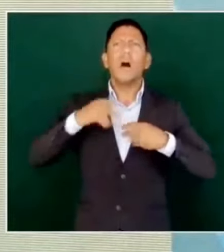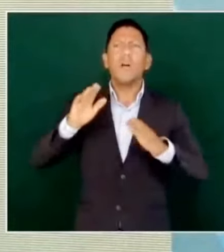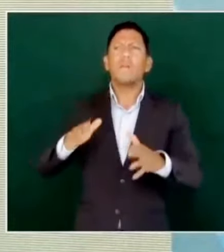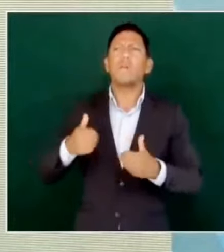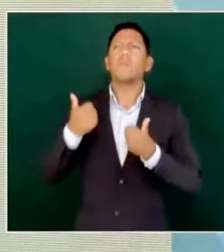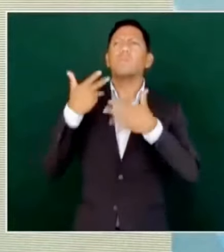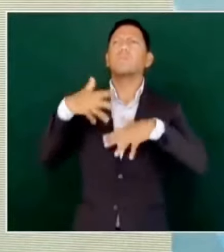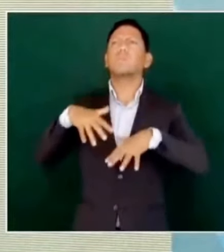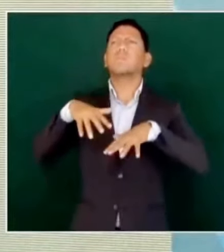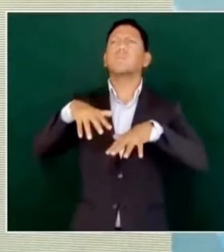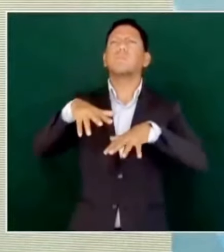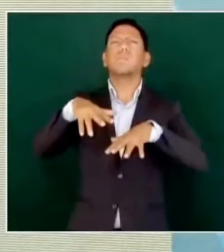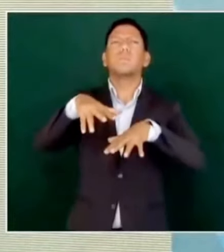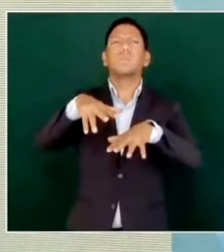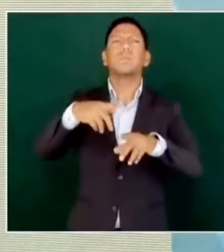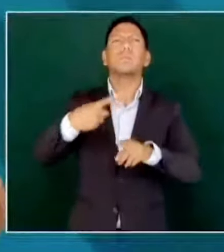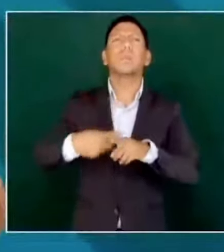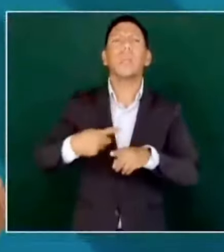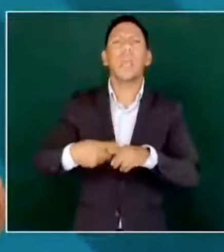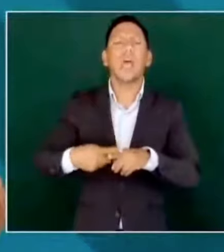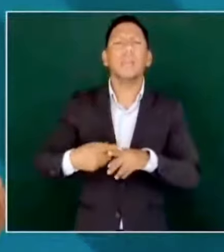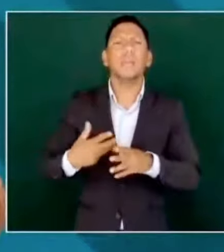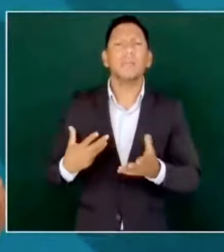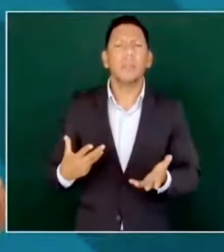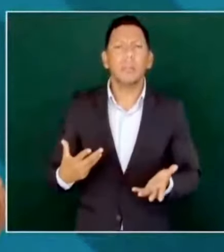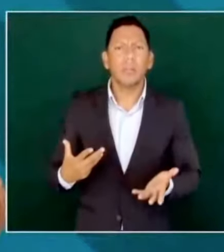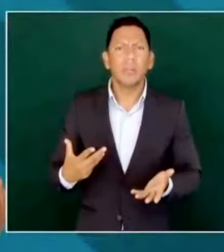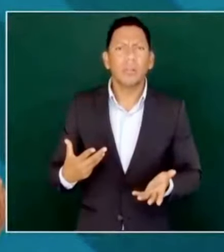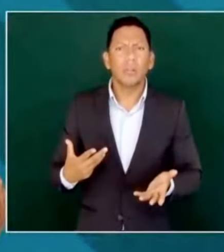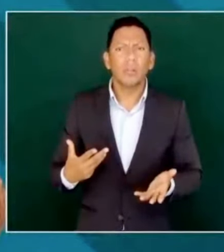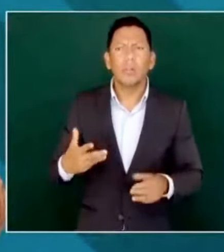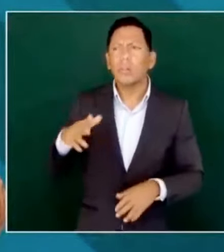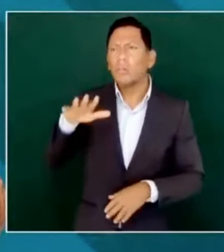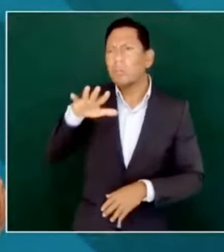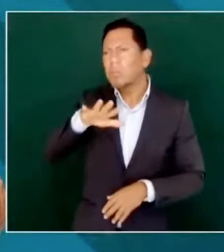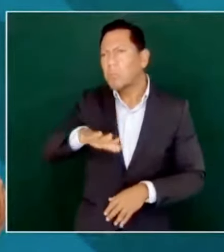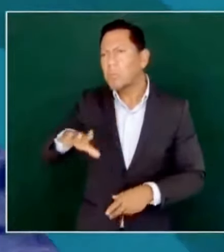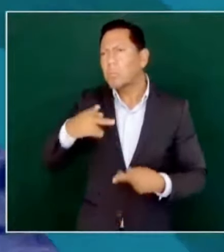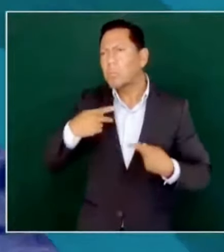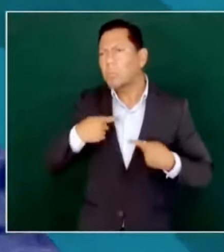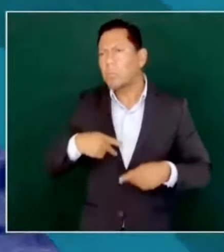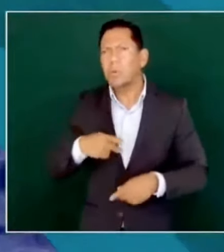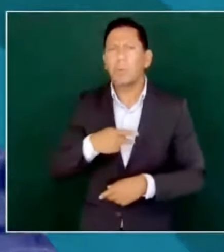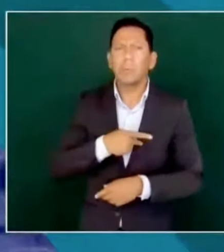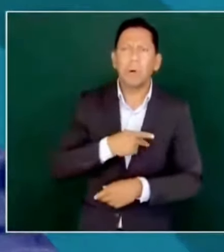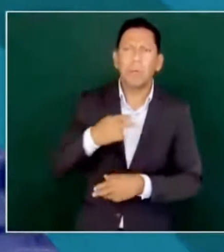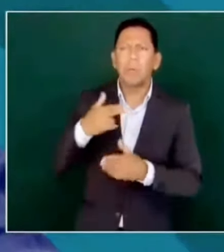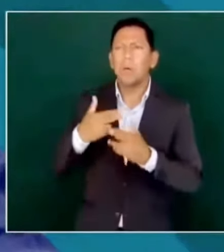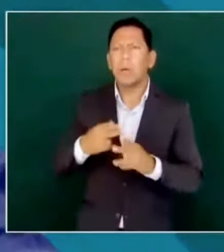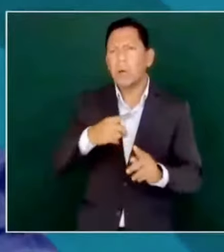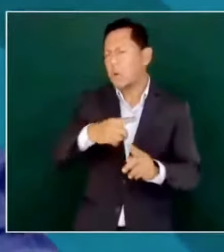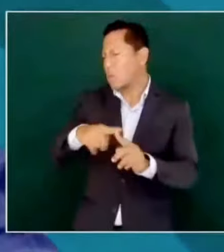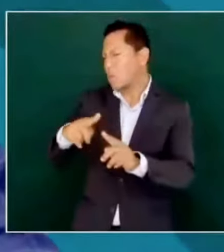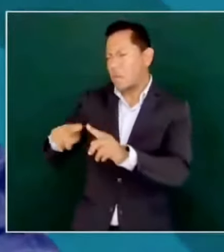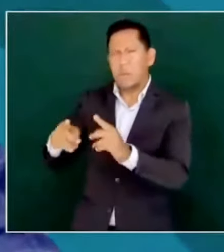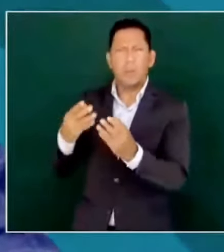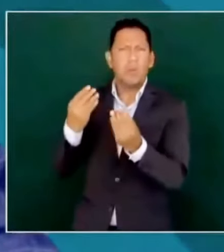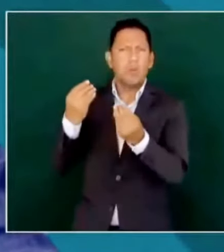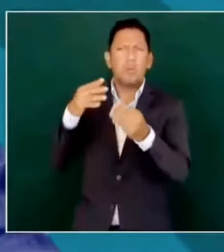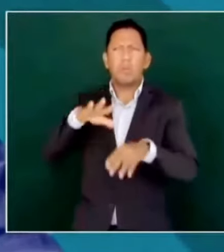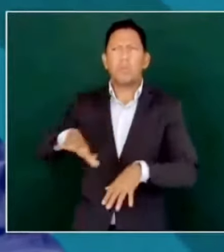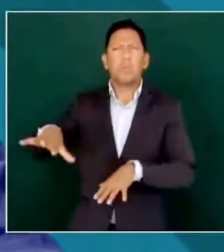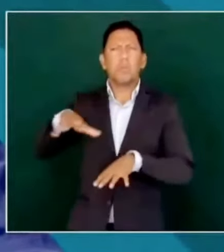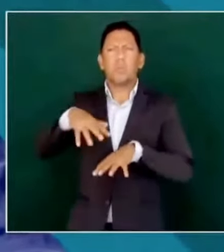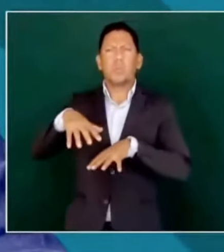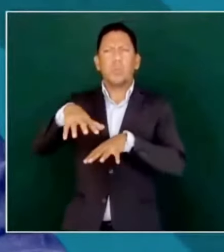¿Quiénes salieron? Pues salieron de clase media, clase alta también, porque hay